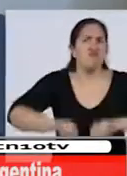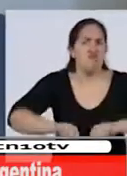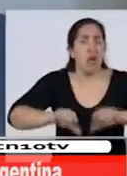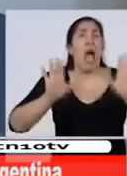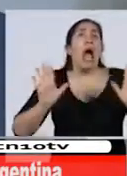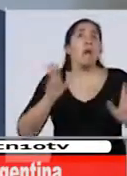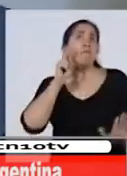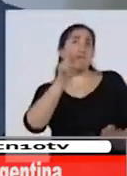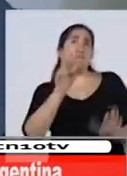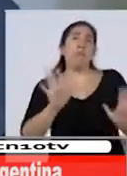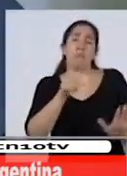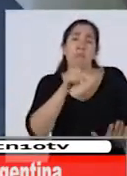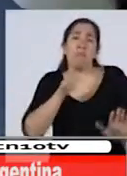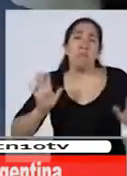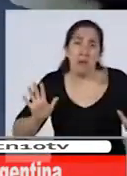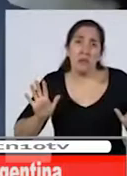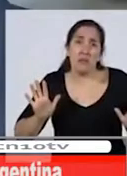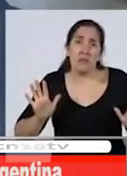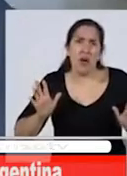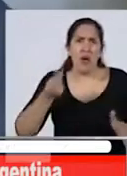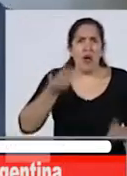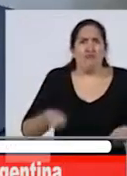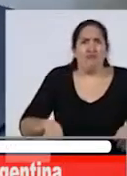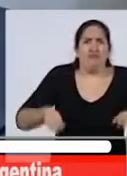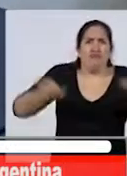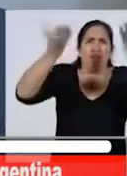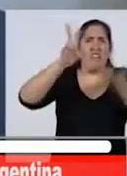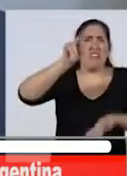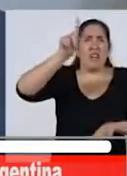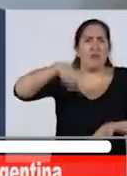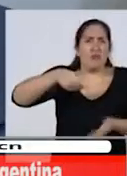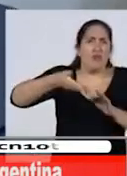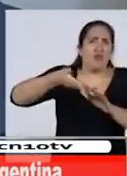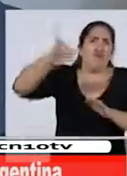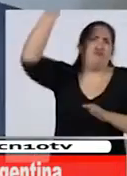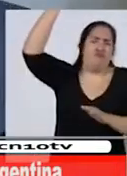así parece. Es decir, inflación que supera el 30%,